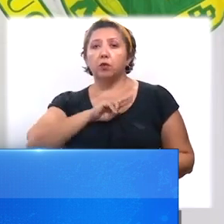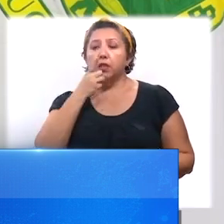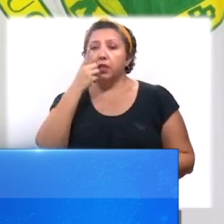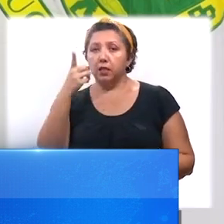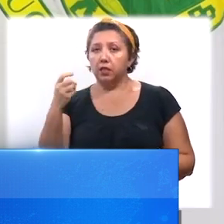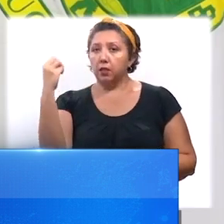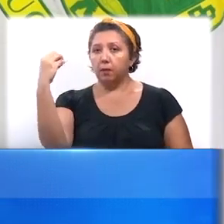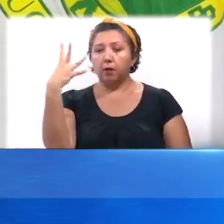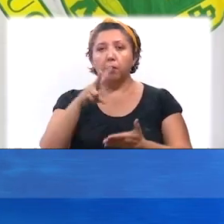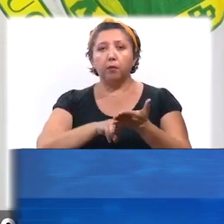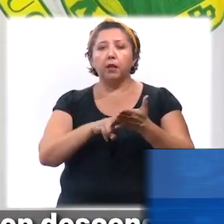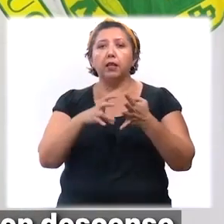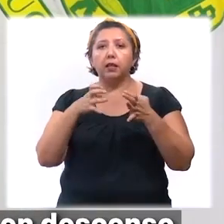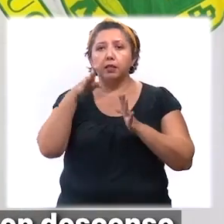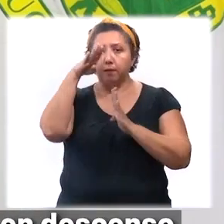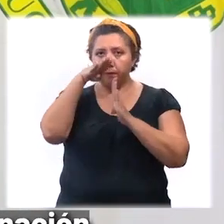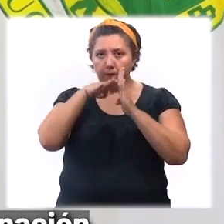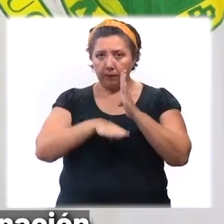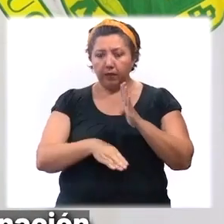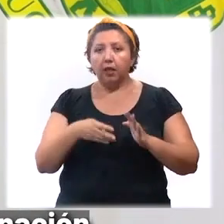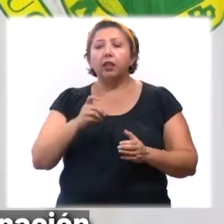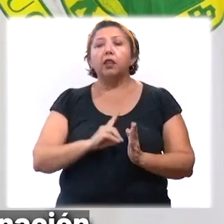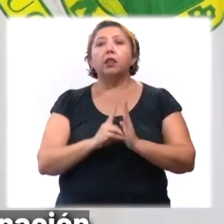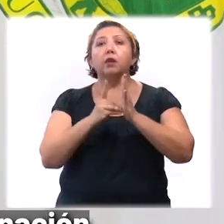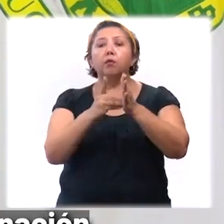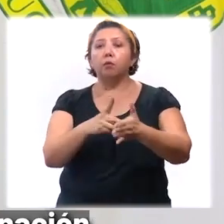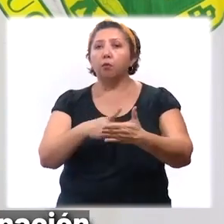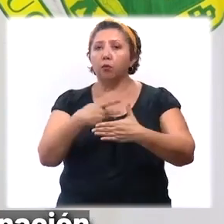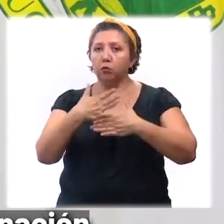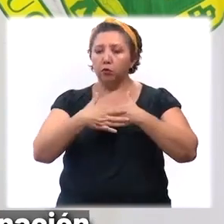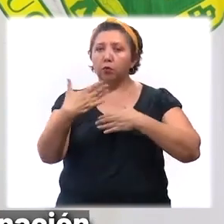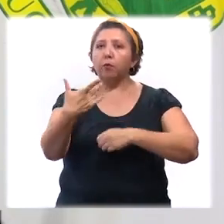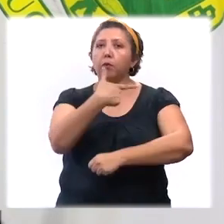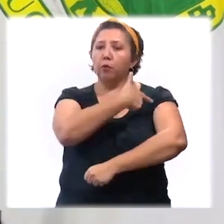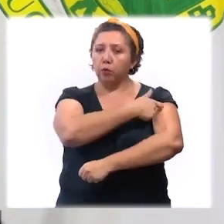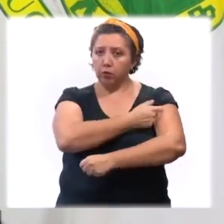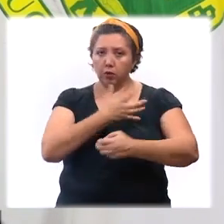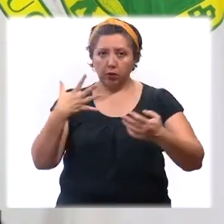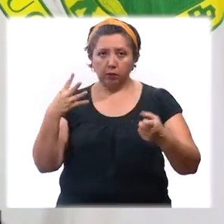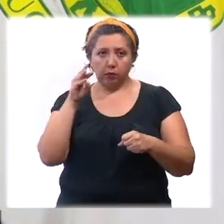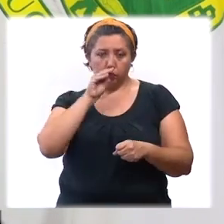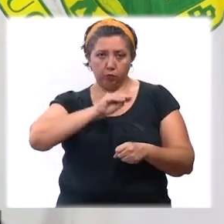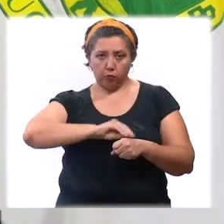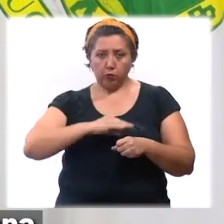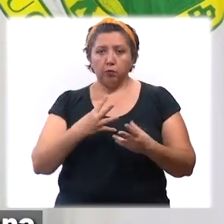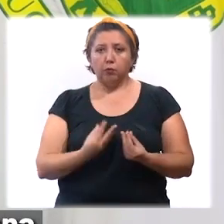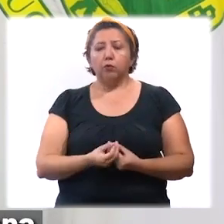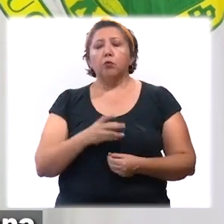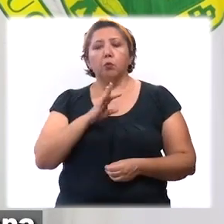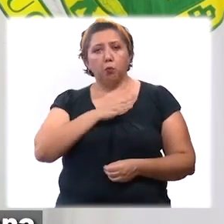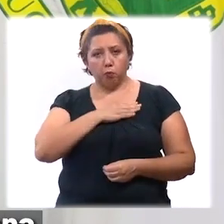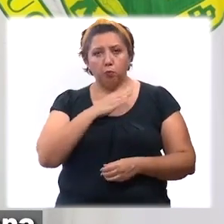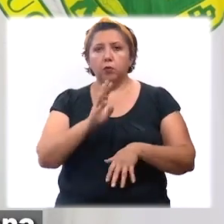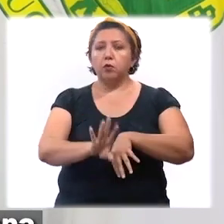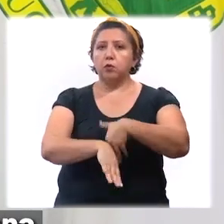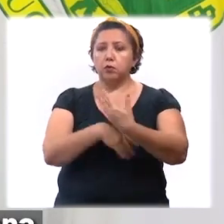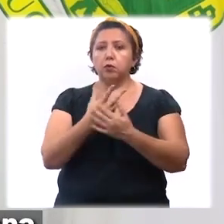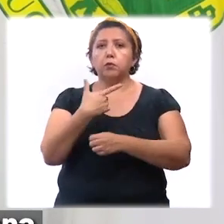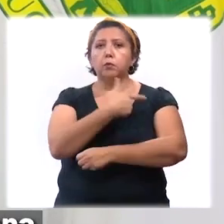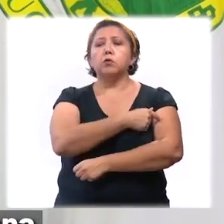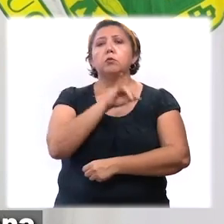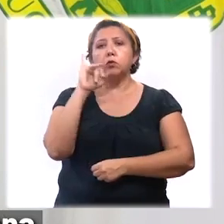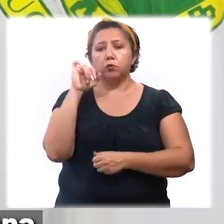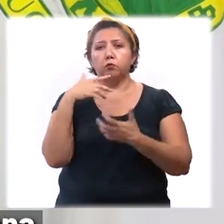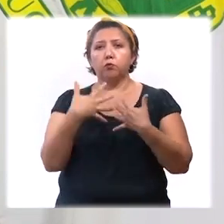indicadores del semáforo verde están en descenso, lo que demuestra que el proceso de vacunación que hemos estado implementado ha sido exitoso y que la